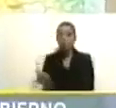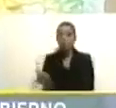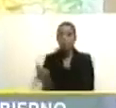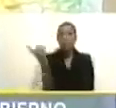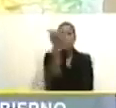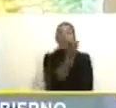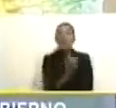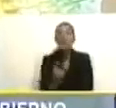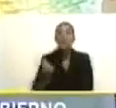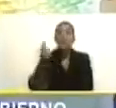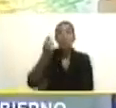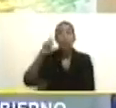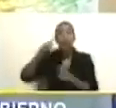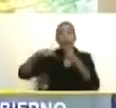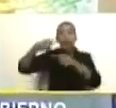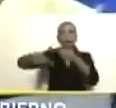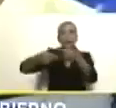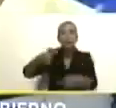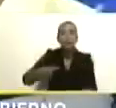pintado por varias generaciones.